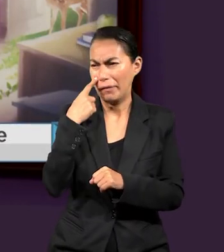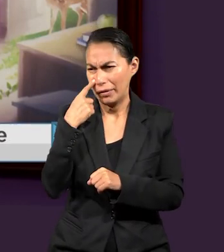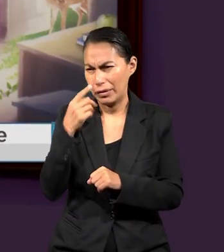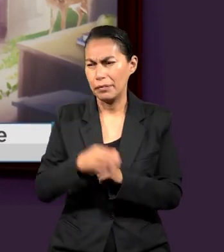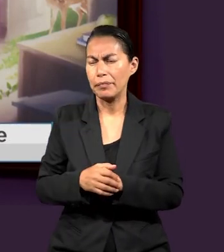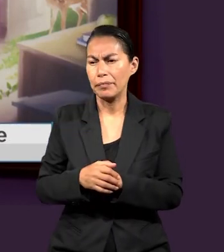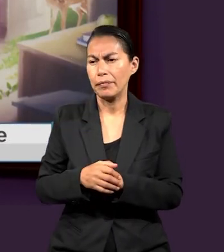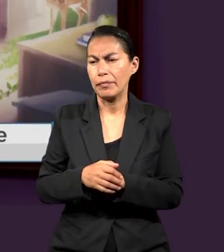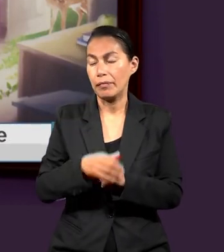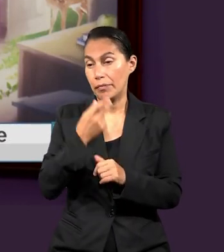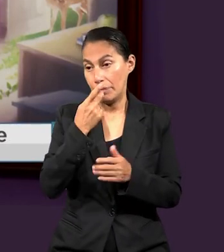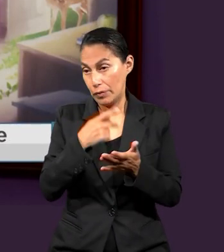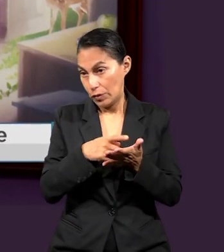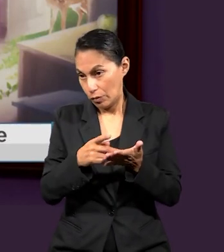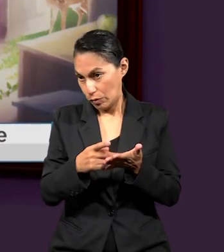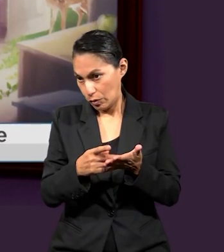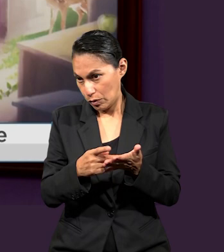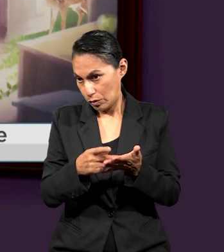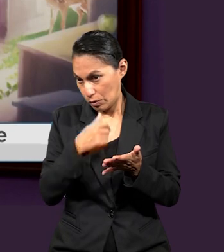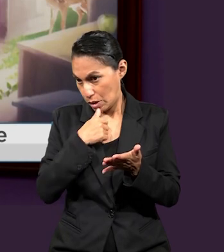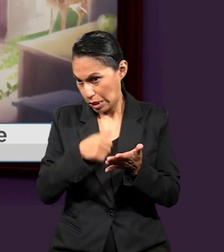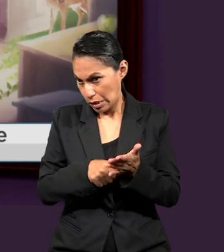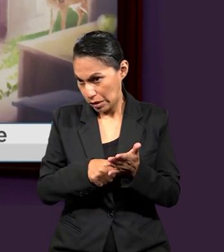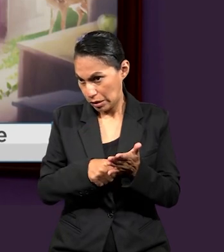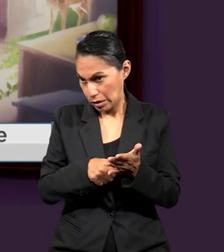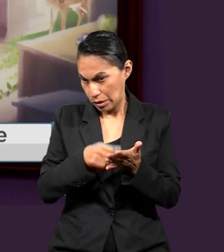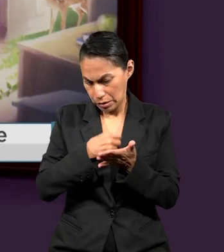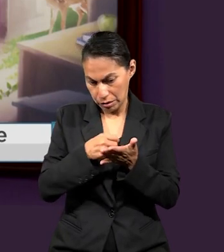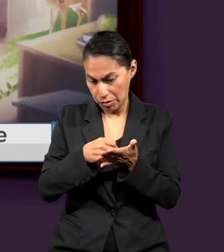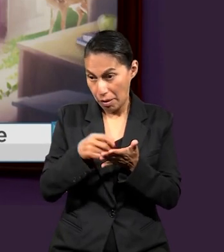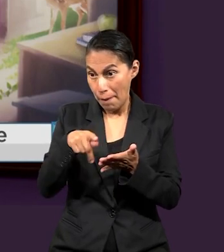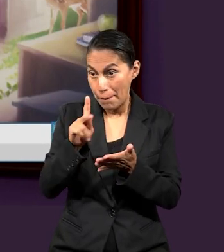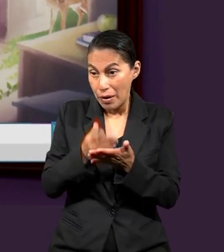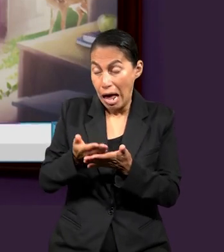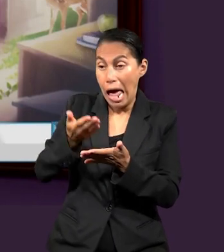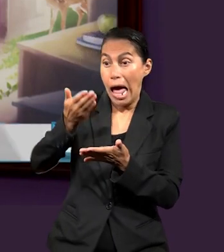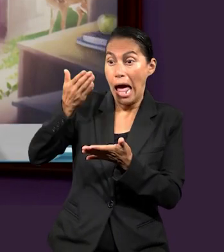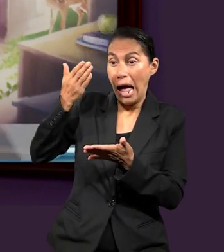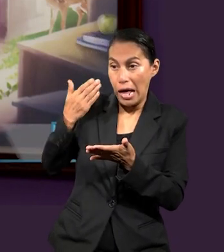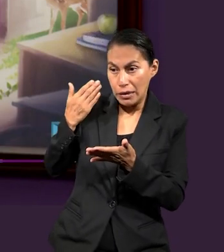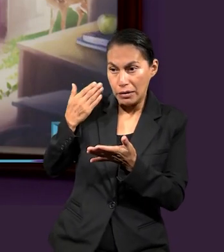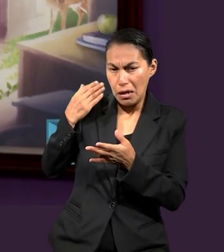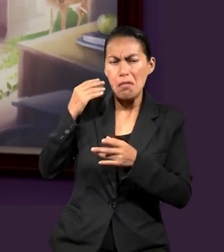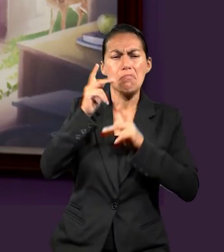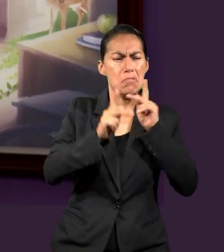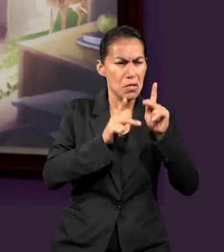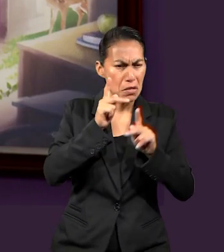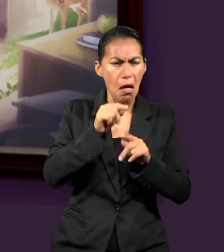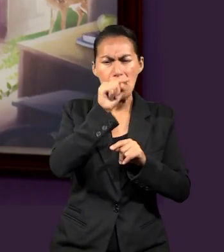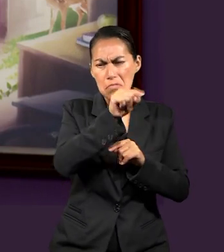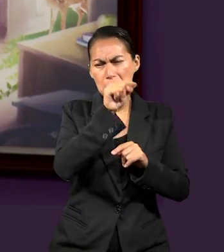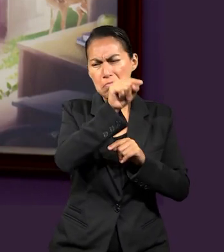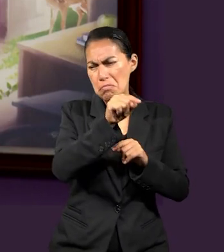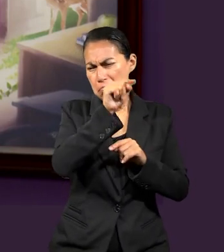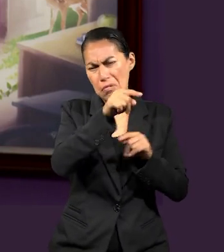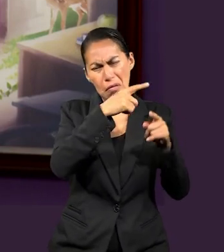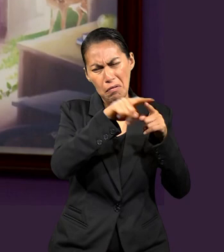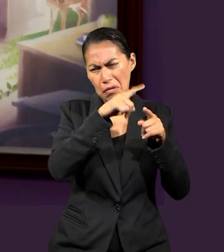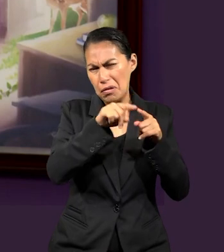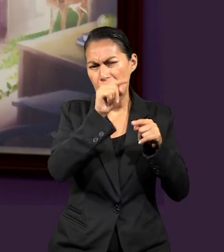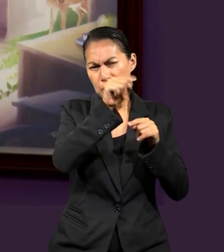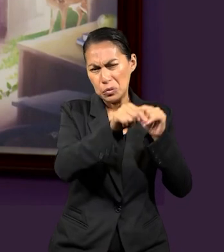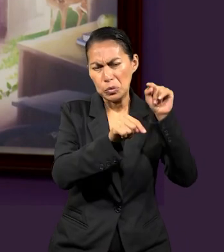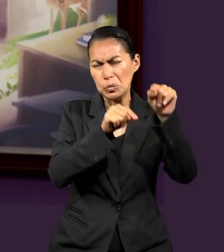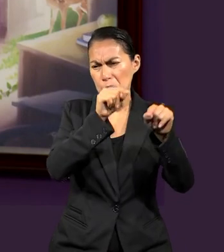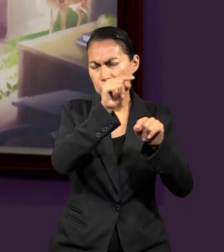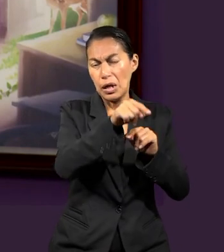Y es que, fíjate, él escribe esta carta, pero él antes ya había ido. Él había estado allá no una sola vez, sino otras veces